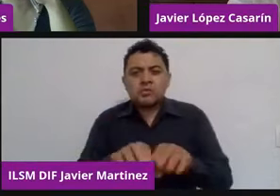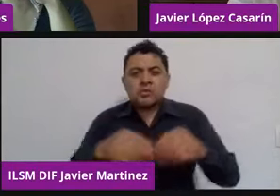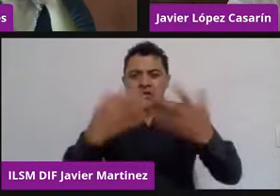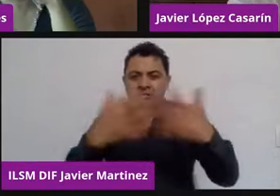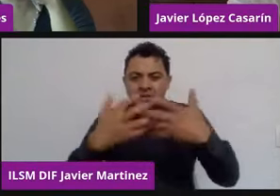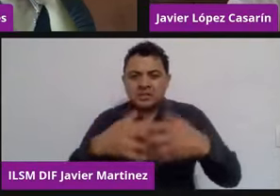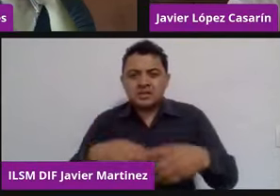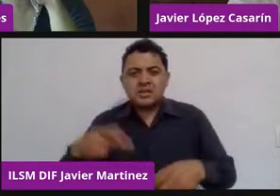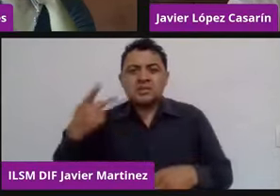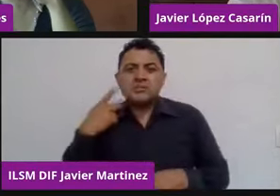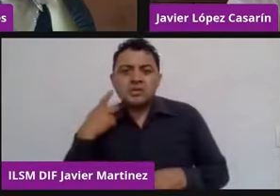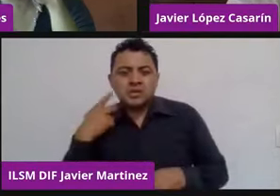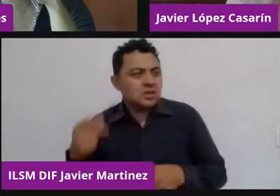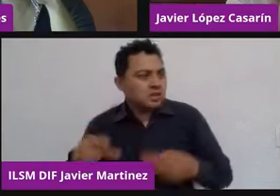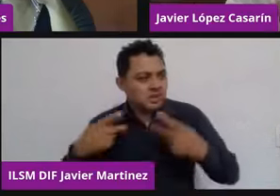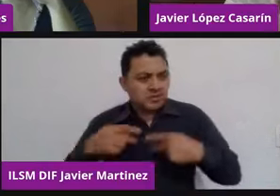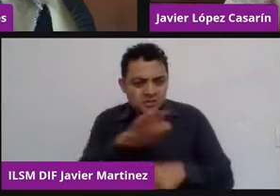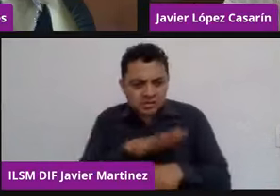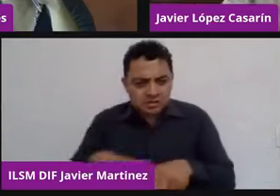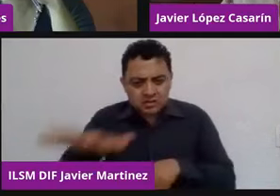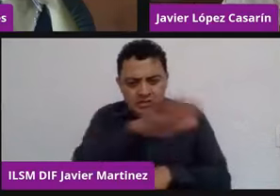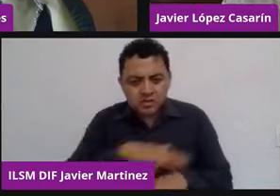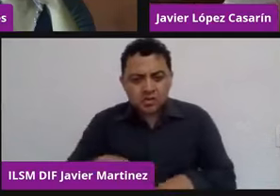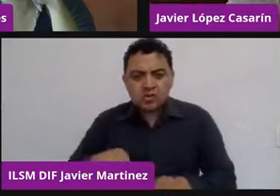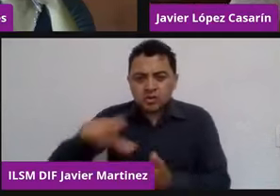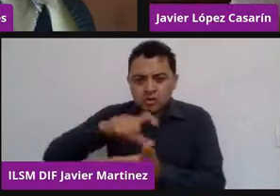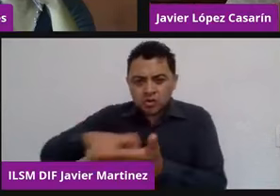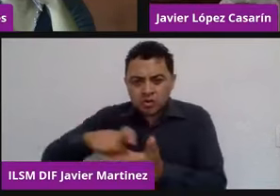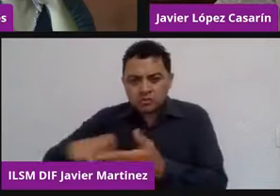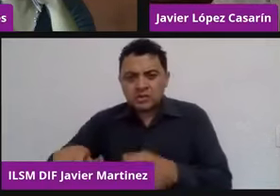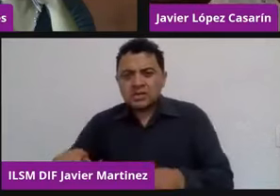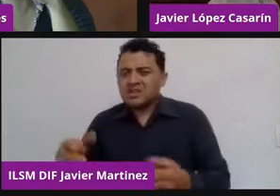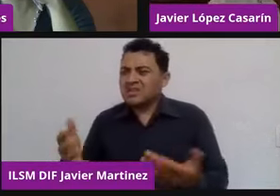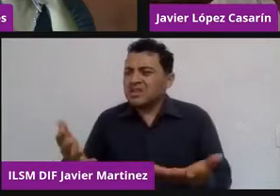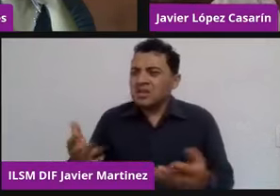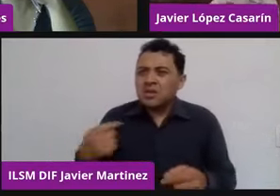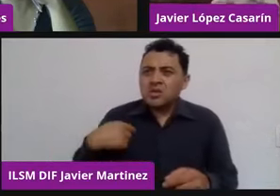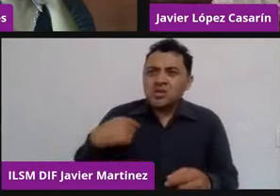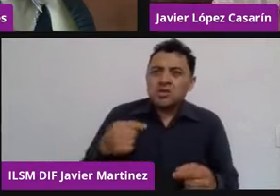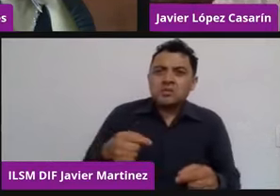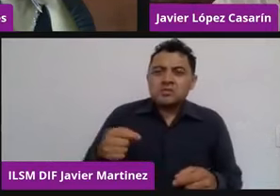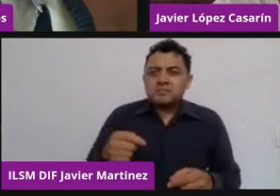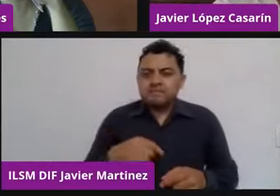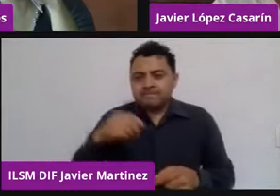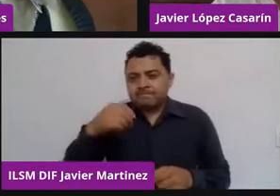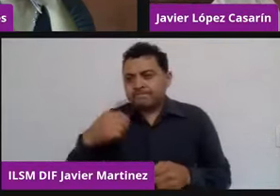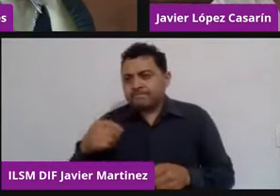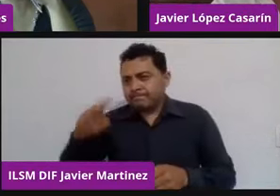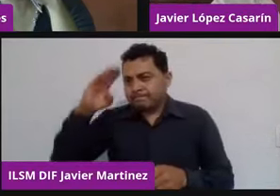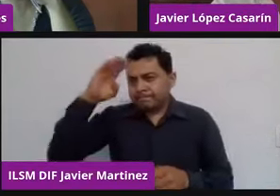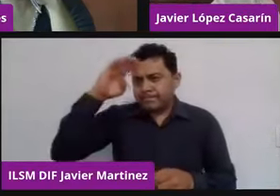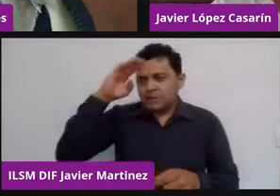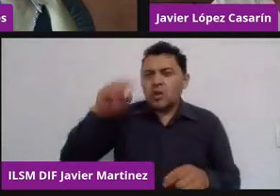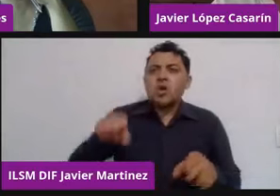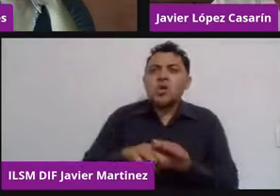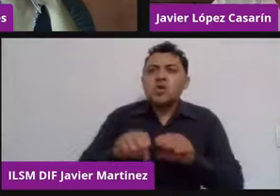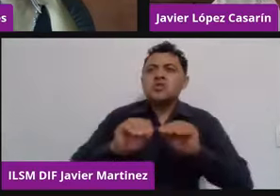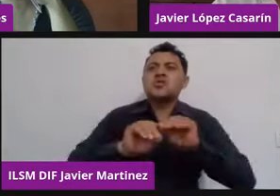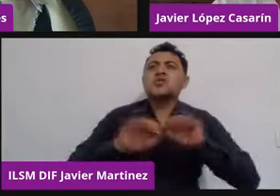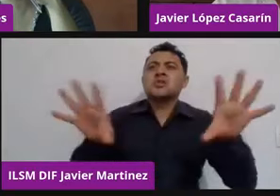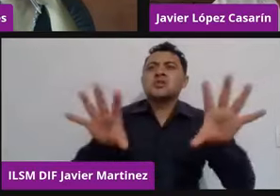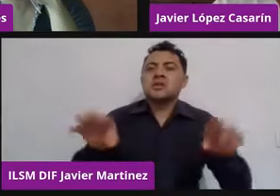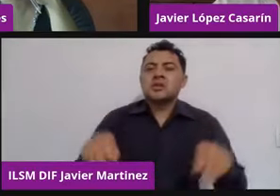ante la comunidad y los servicios, pero también mis productos y servicios. Y le meto, además, a todo esto, las cadenas de producción,